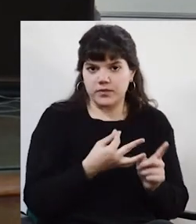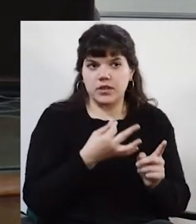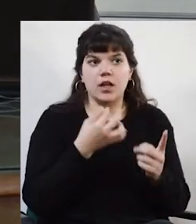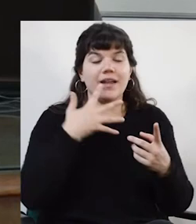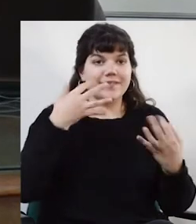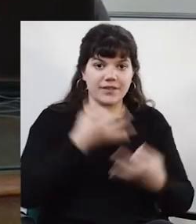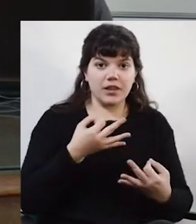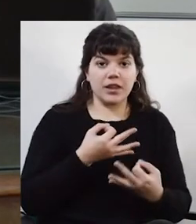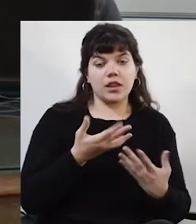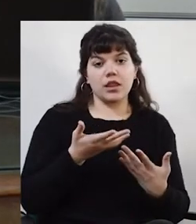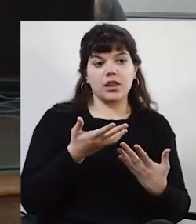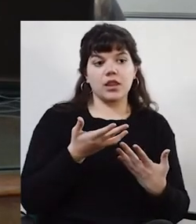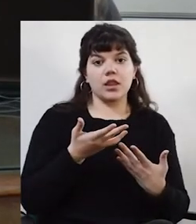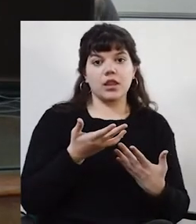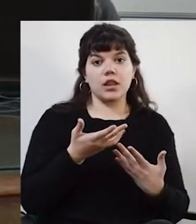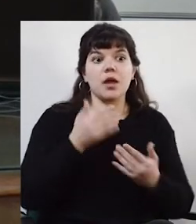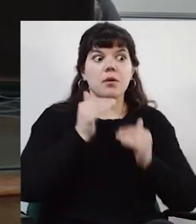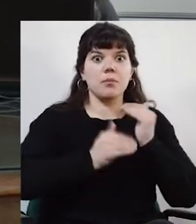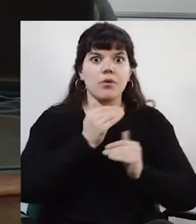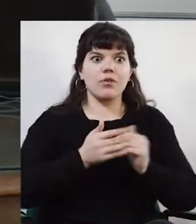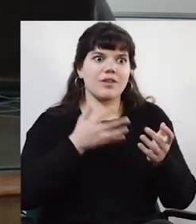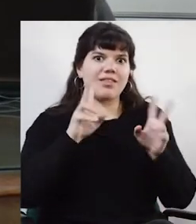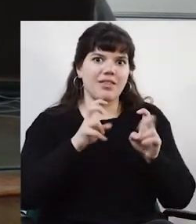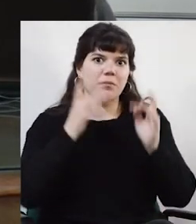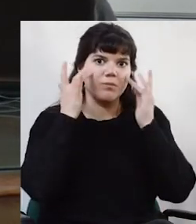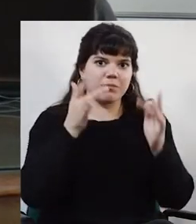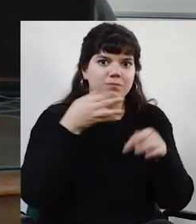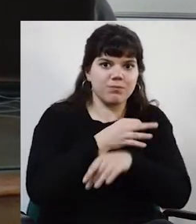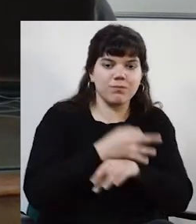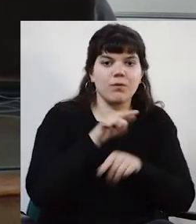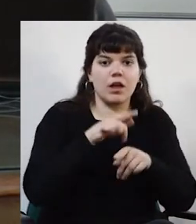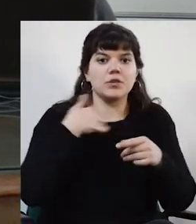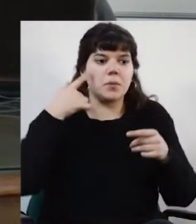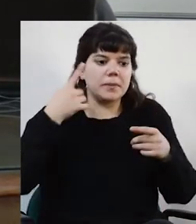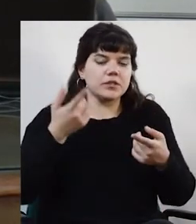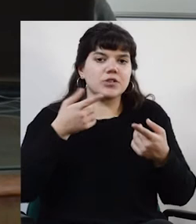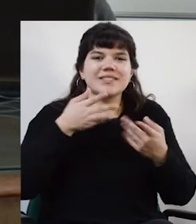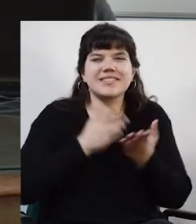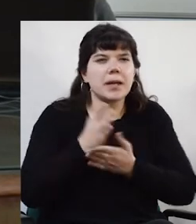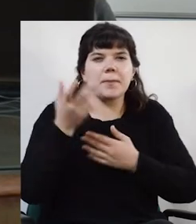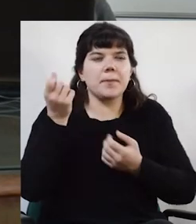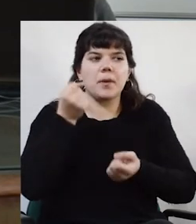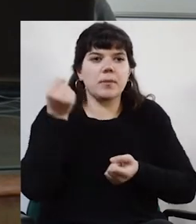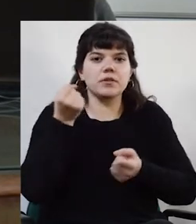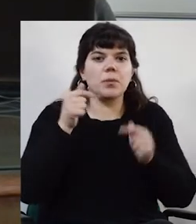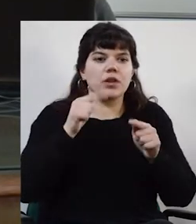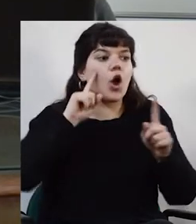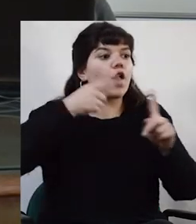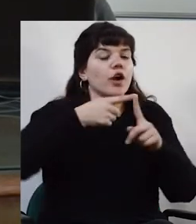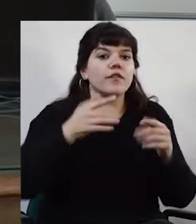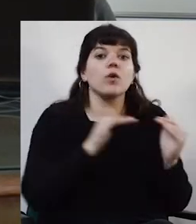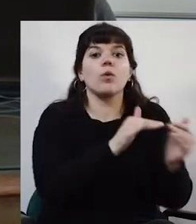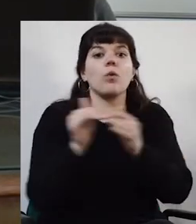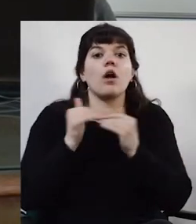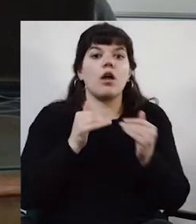en realidad el proceso de formación y consolidación creo que es siempre en torno a un objetivo común que